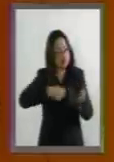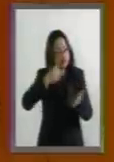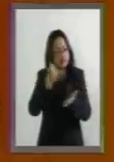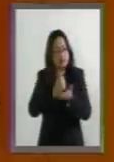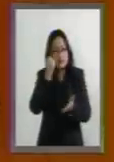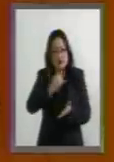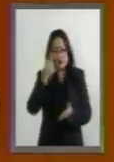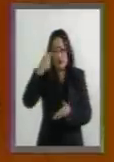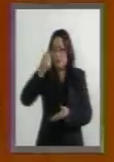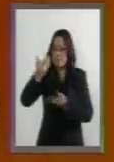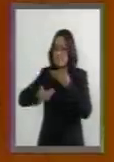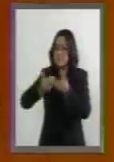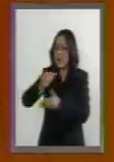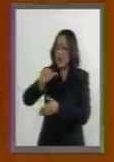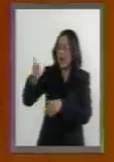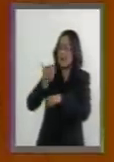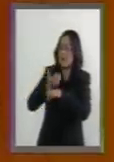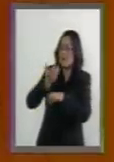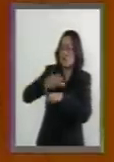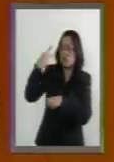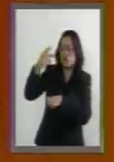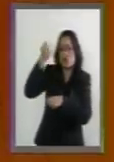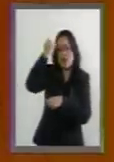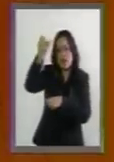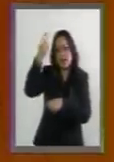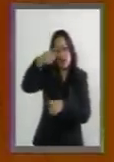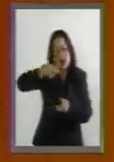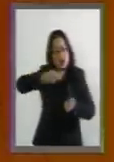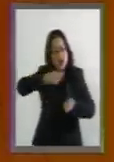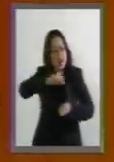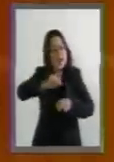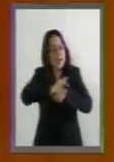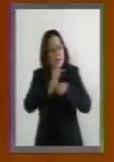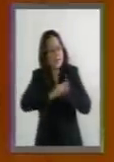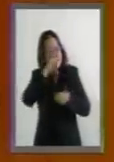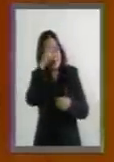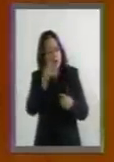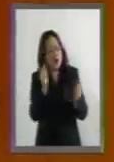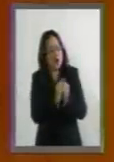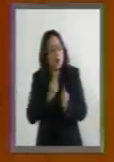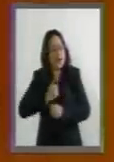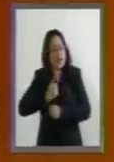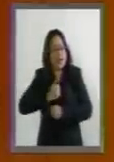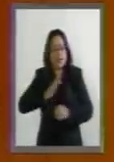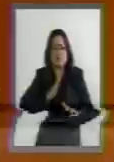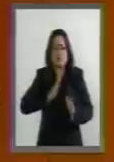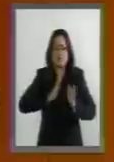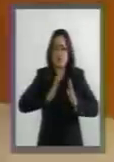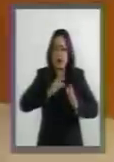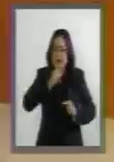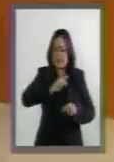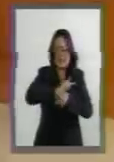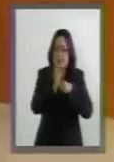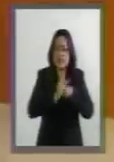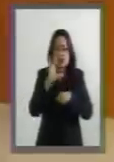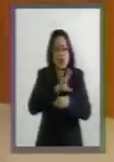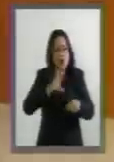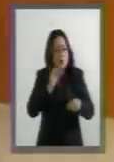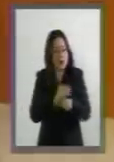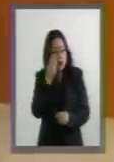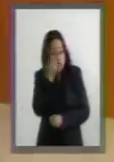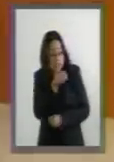norteamericanos bélicos para controlar a México a través de la militarización de todo el país. Eso es la